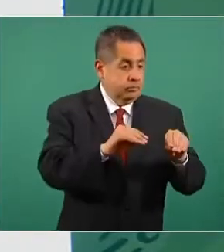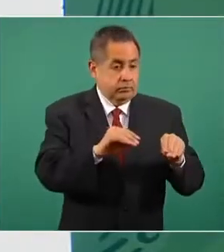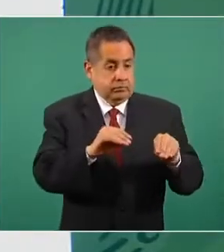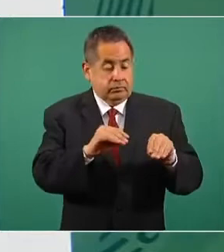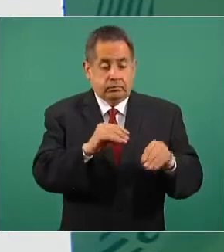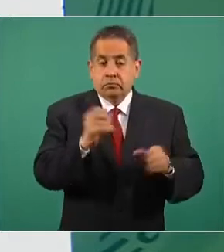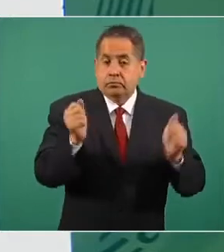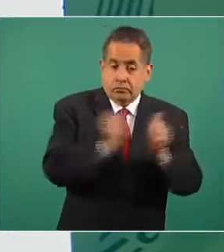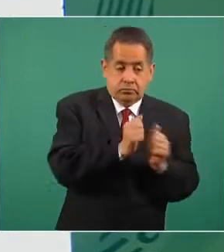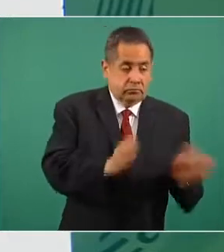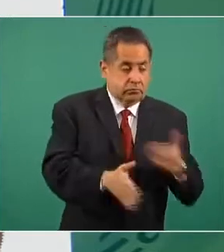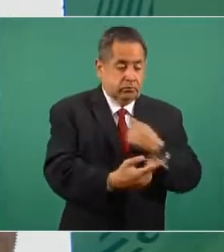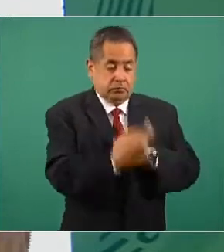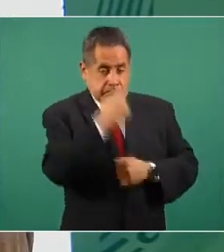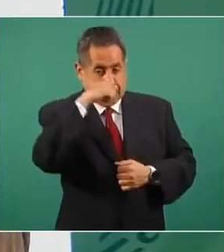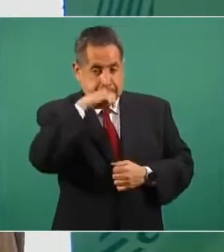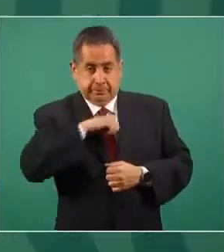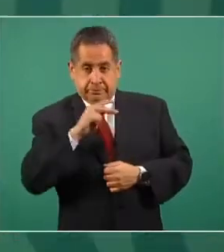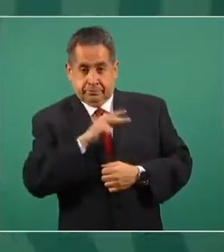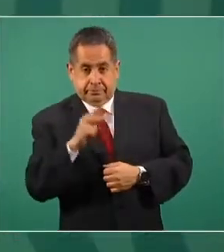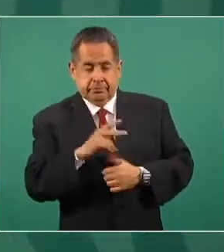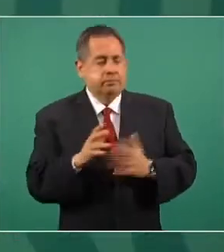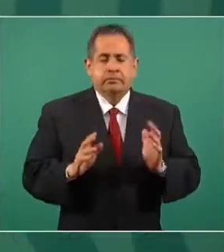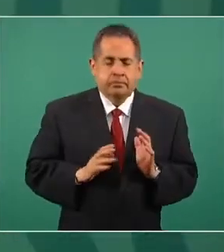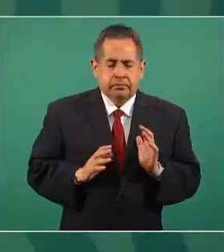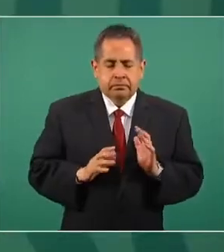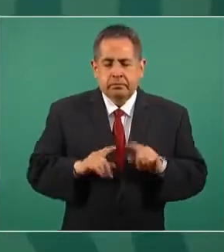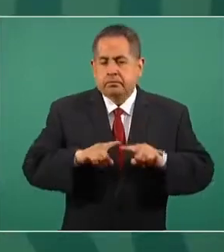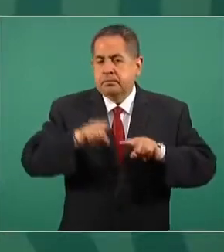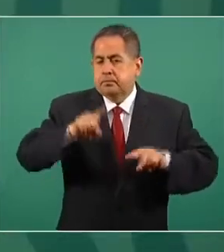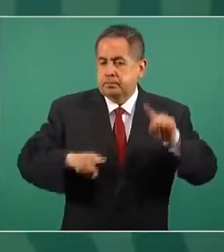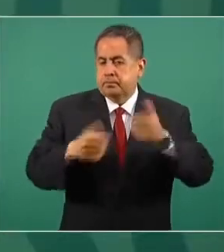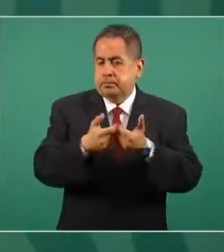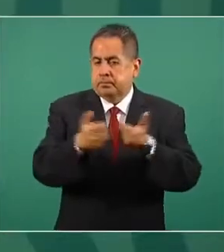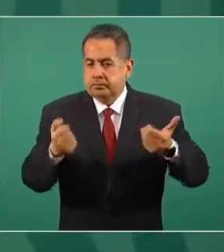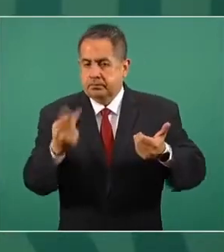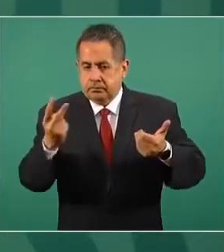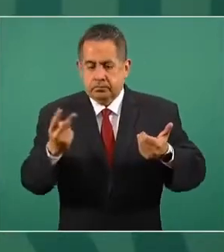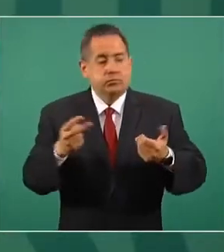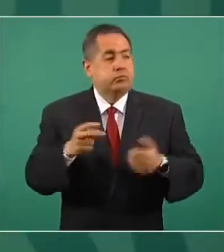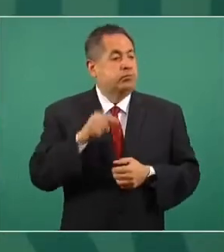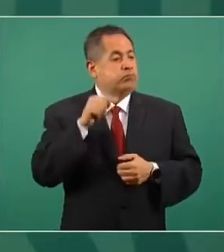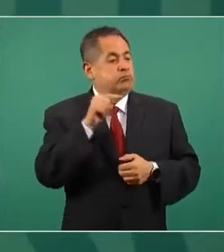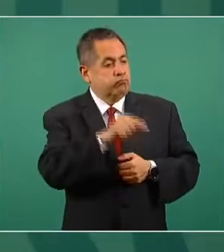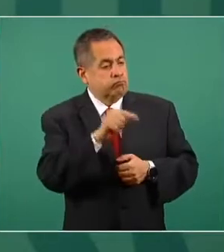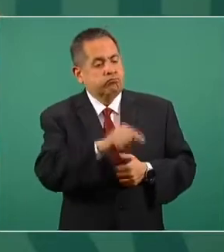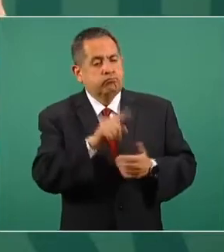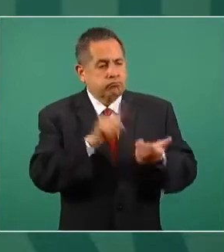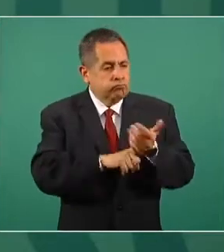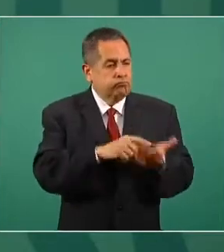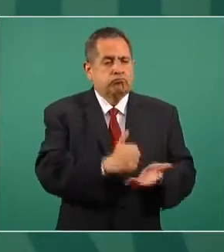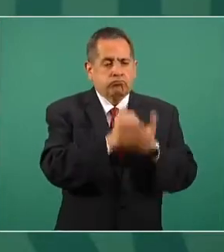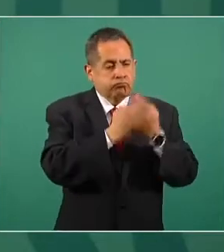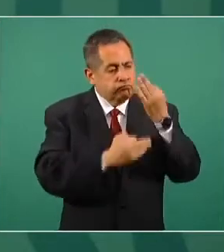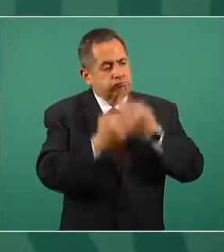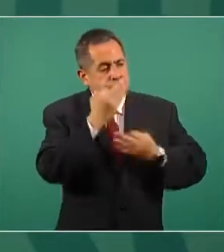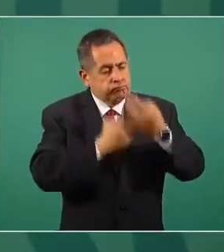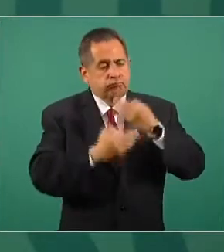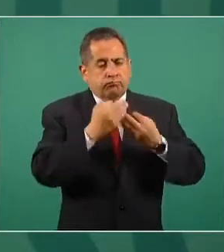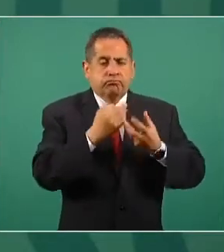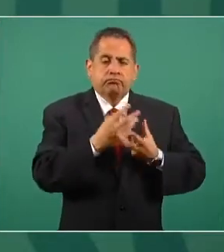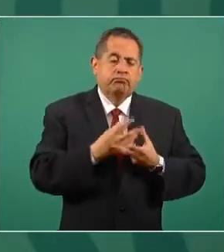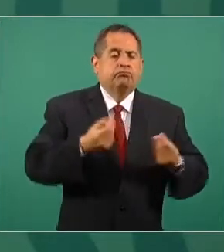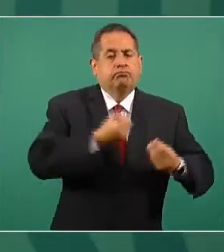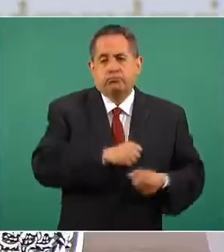o requiere de ventilación mecánica, son las camas de ventilador en donde se puede hacer mucho para la recuperación y mejorar el pronóstico de vida